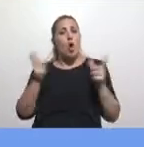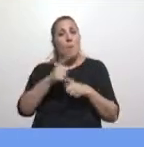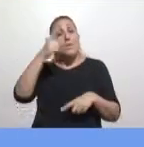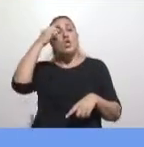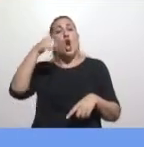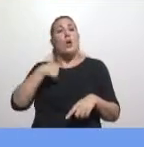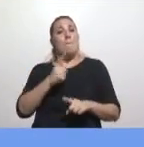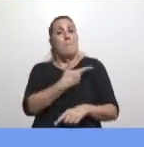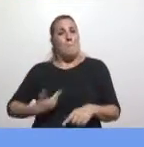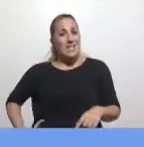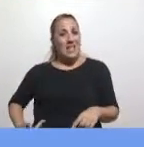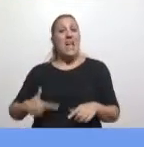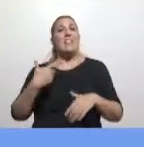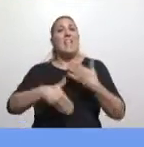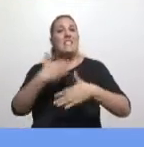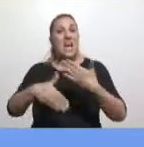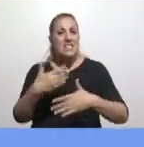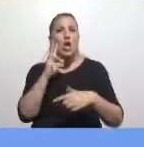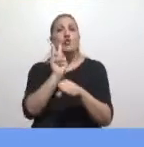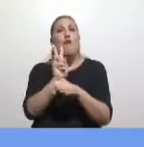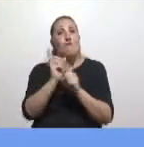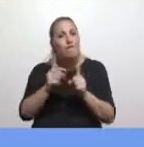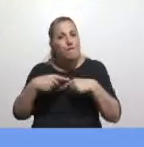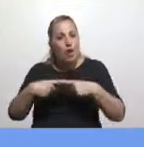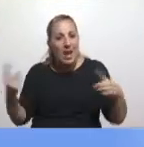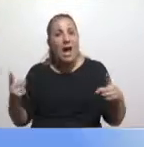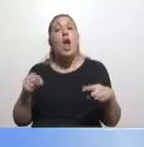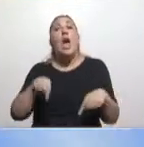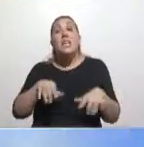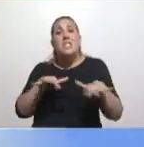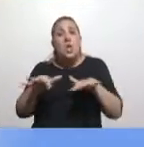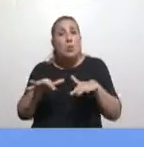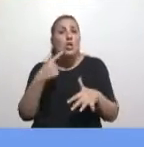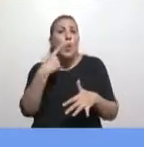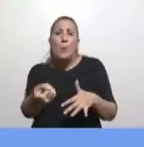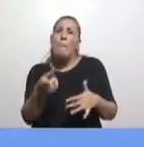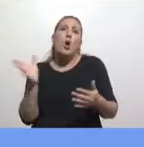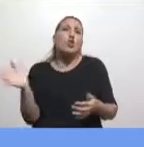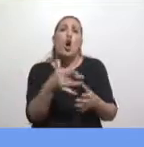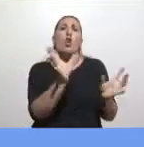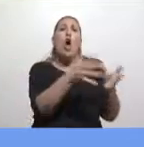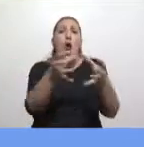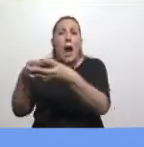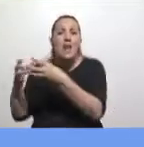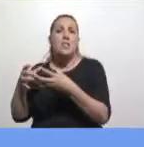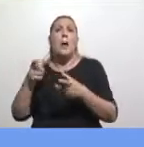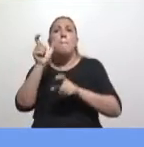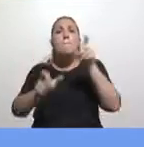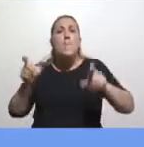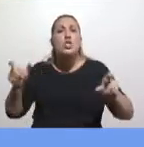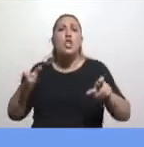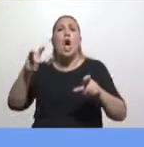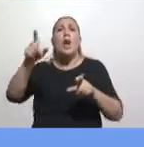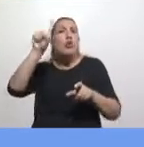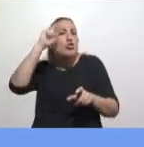Desarrollo Sustentable. Creo que en estas ocasiones todos vemos que las organizaciones de la sociedad civil, la ciudadanía, salen solidarios